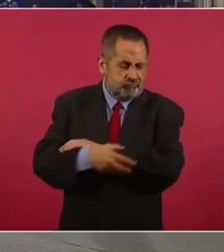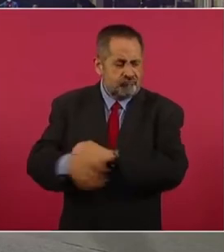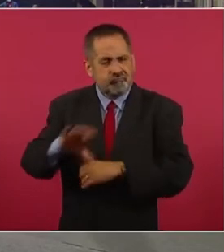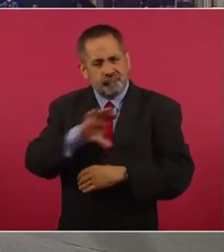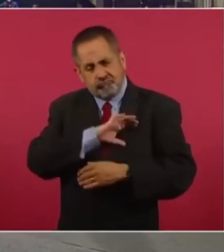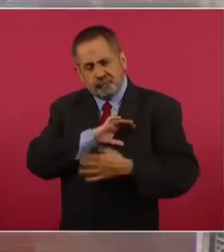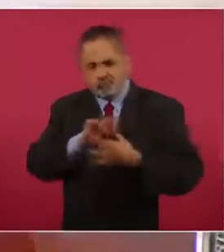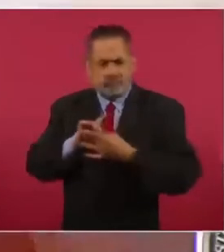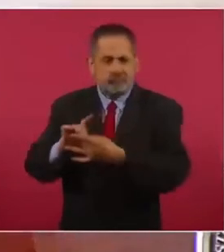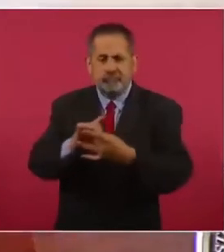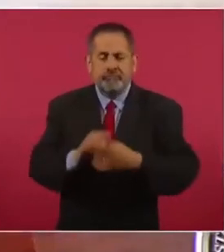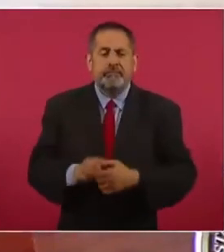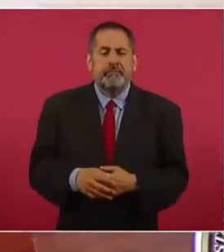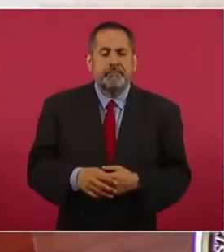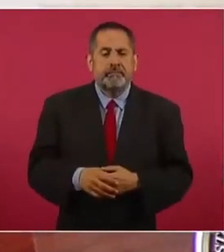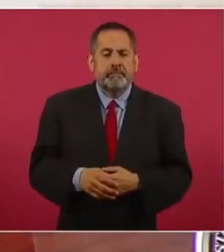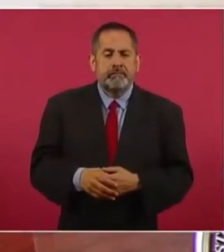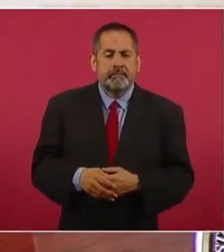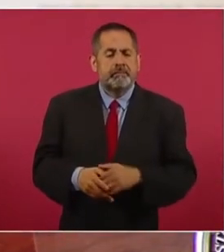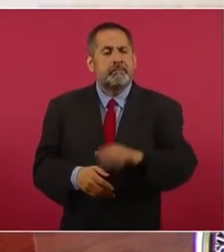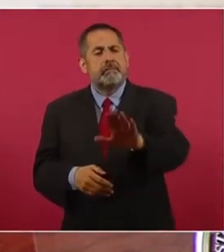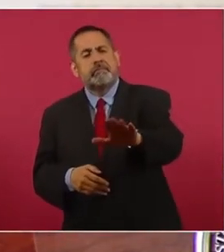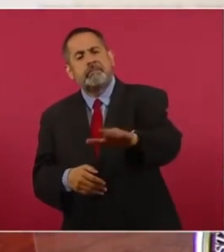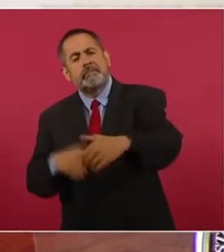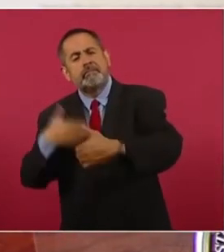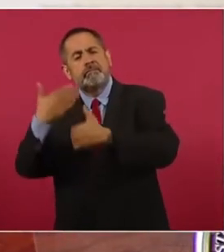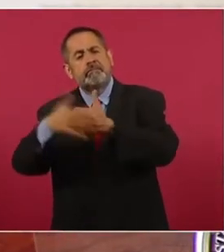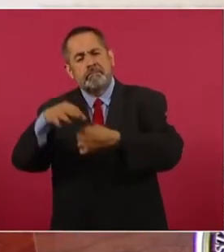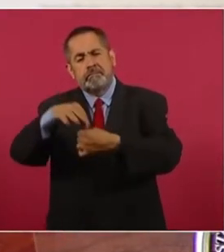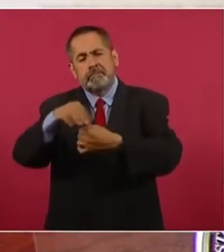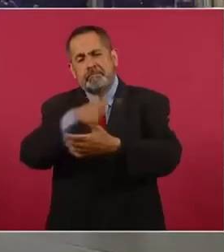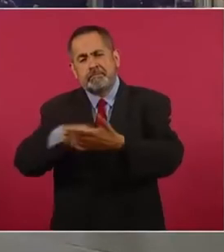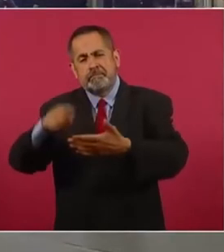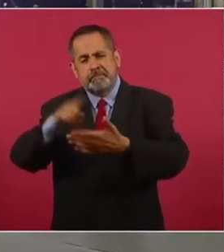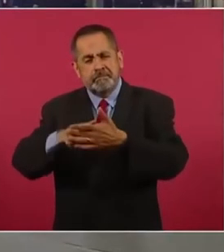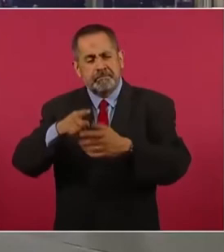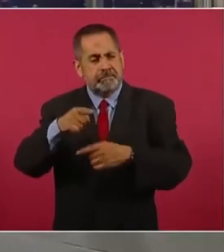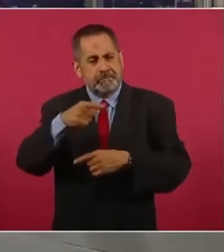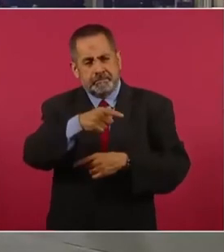¿En las urnas se verá reflejada la calidad y el liderazgo de los